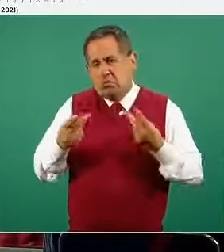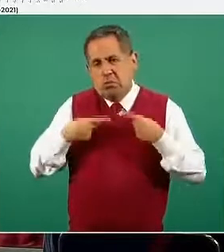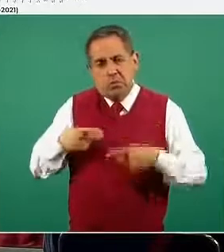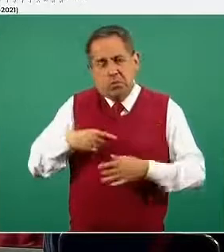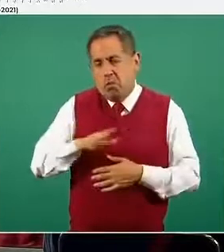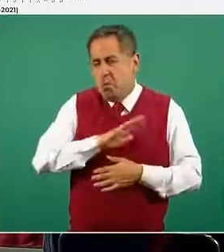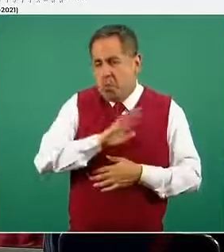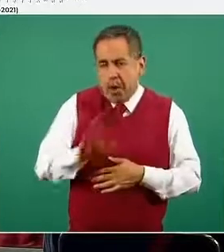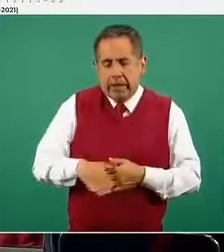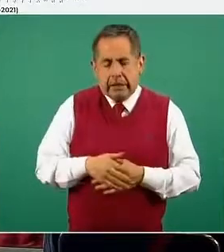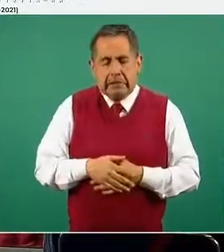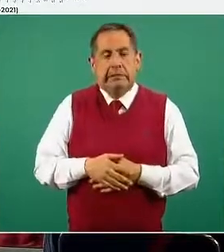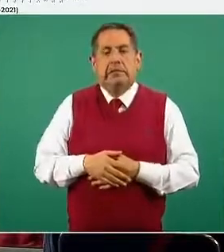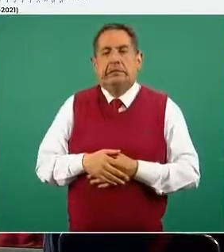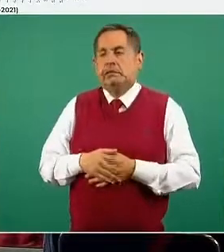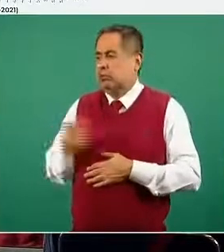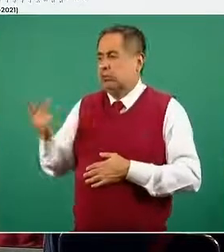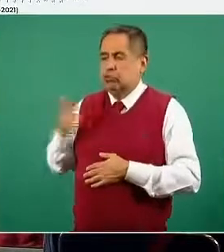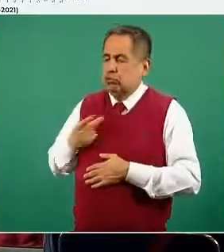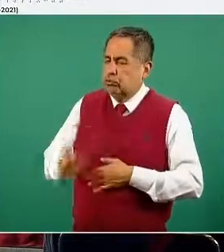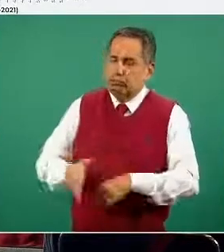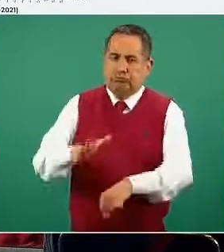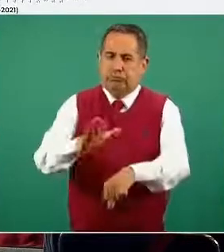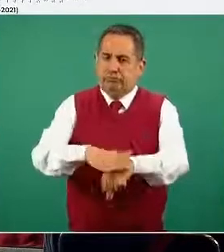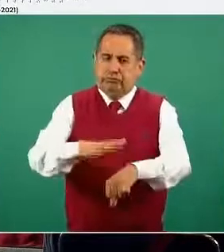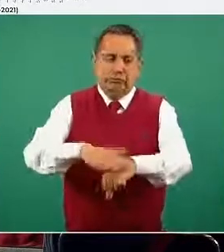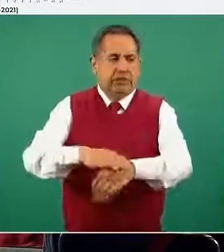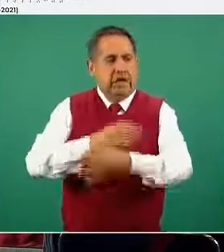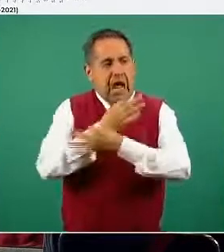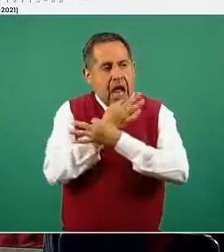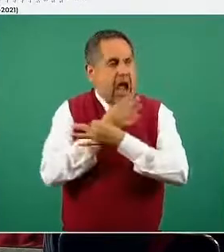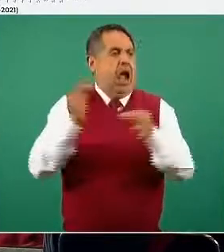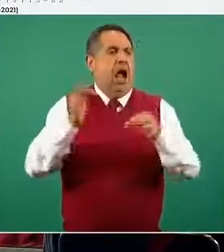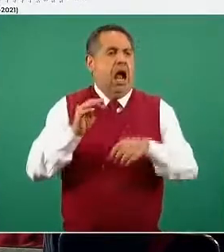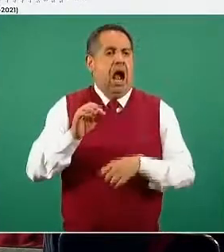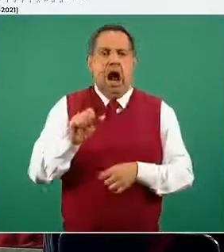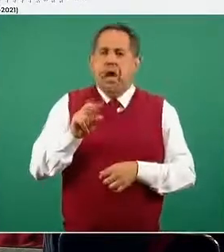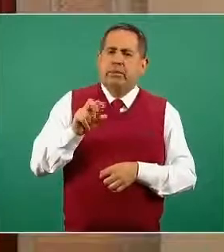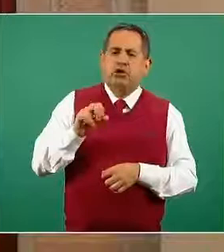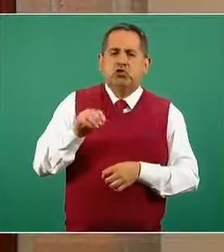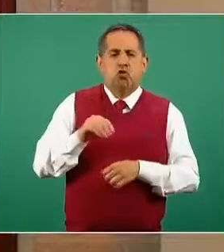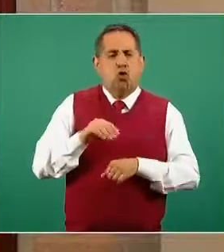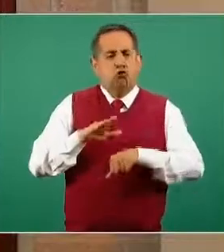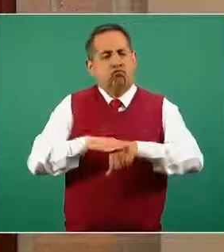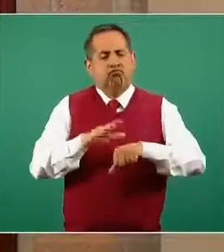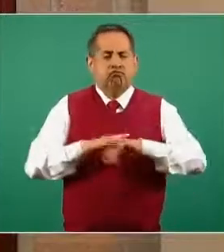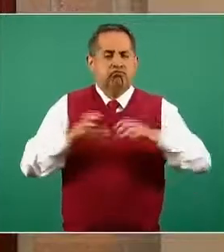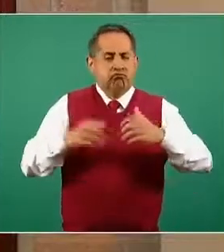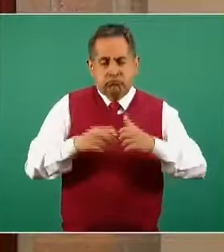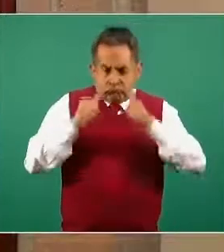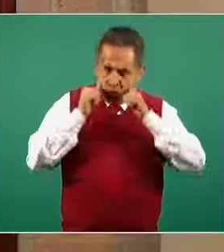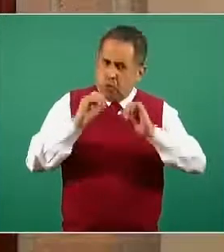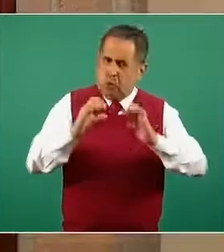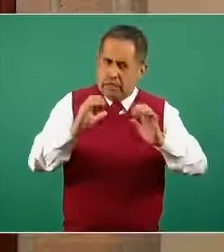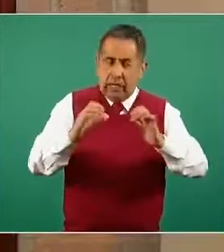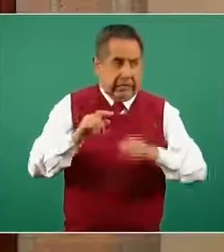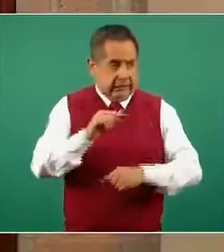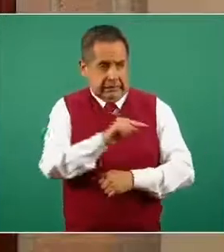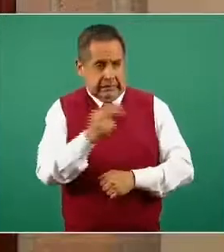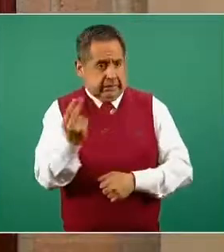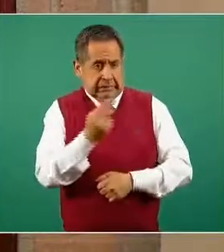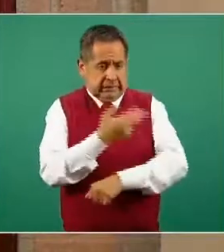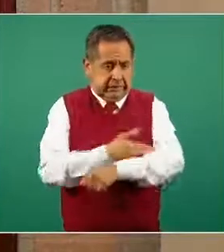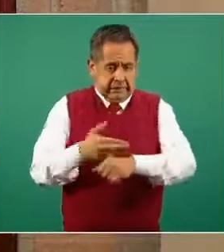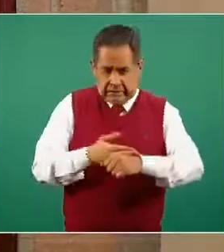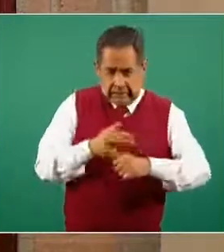lo cual lleva a emitir este aviso para que todo el sistema nacional de salud esté alerta y tenga todo lo necesario para